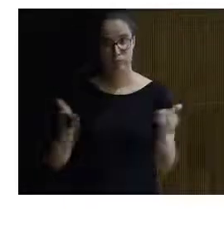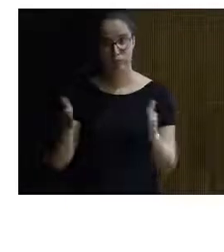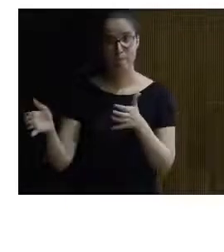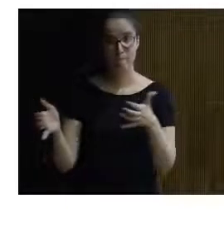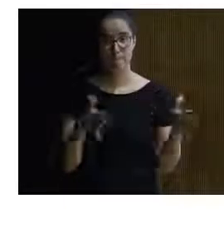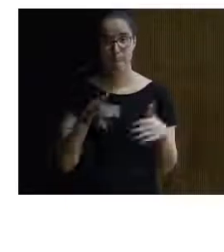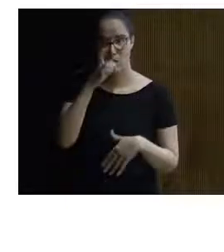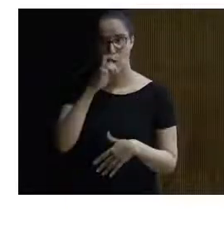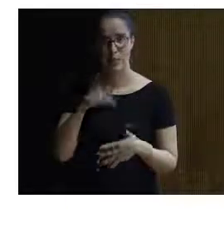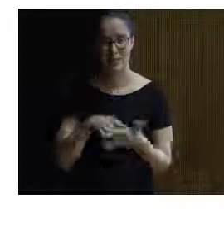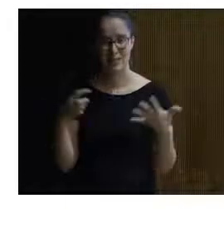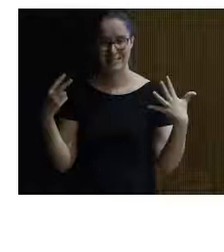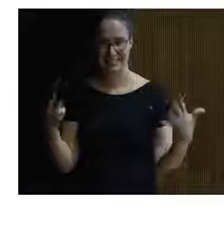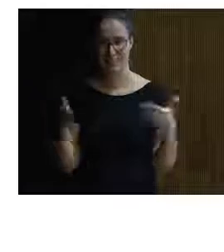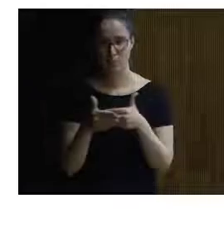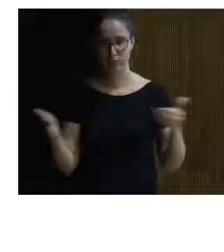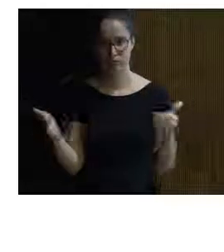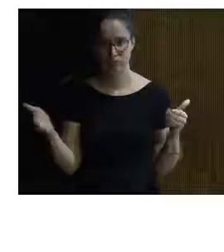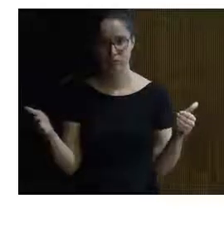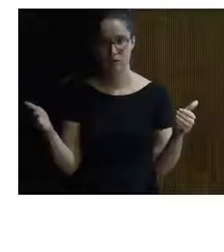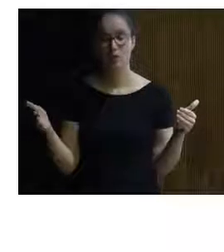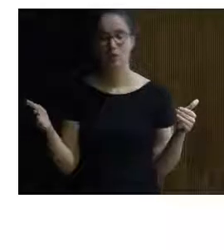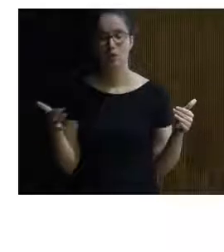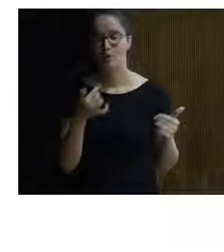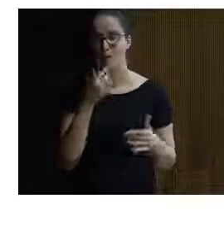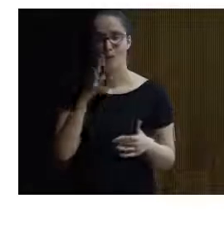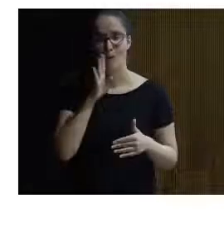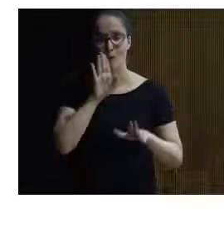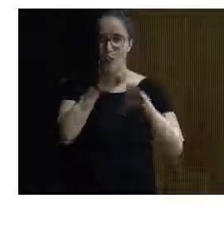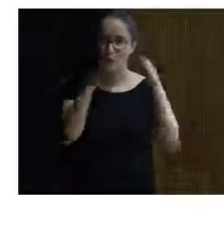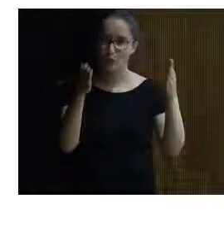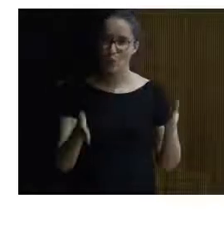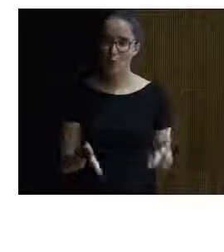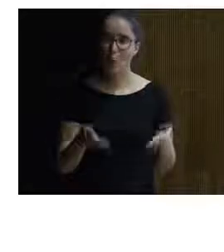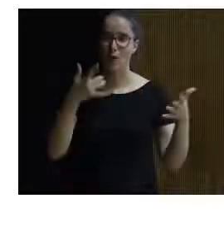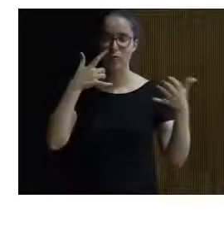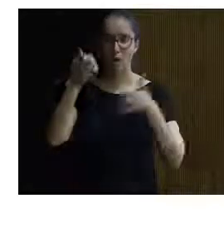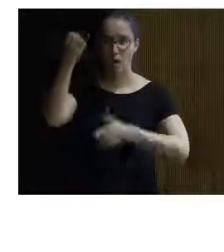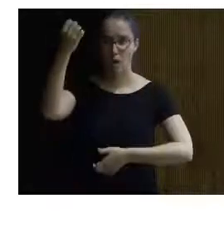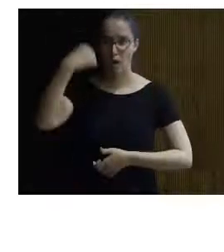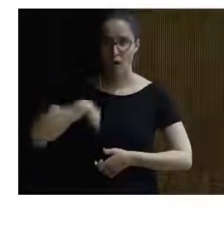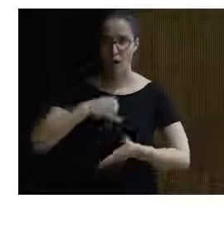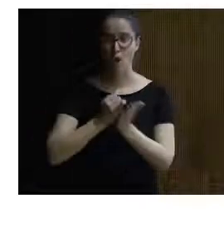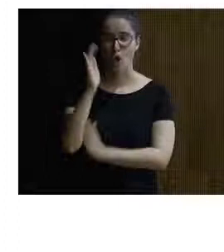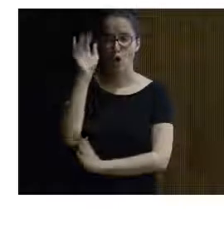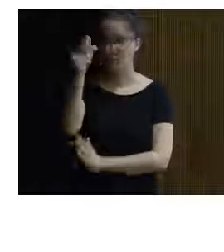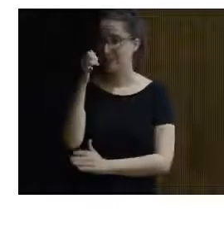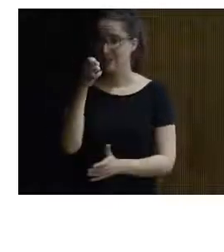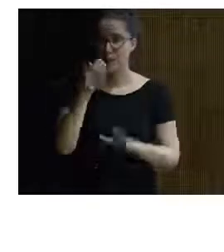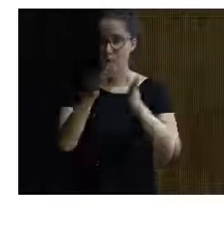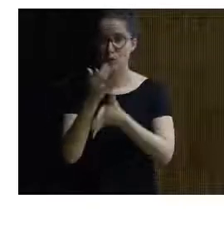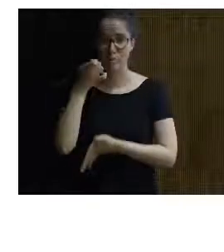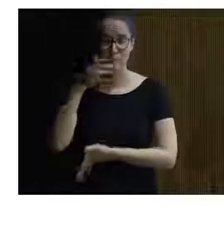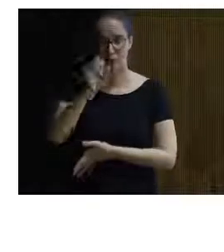de marzo del año 2007 es una representación como decía de las cuevas de arte rupestre más famosas del mundo está situada